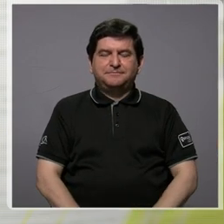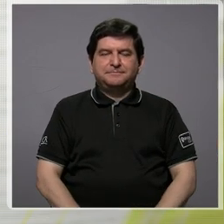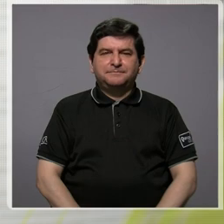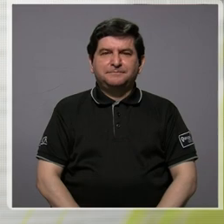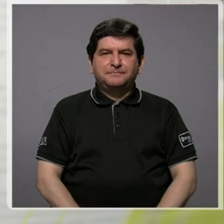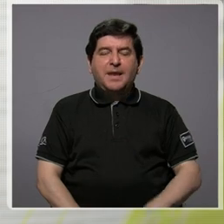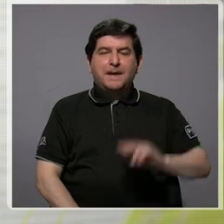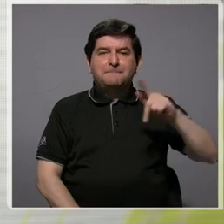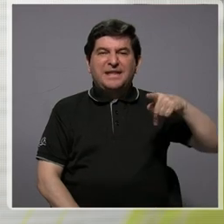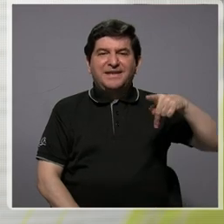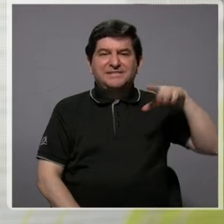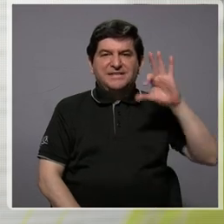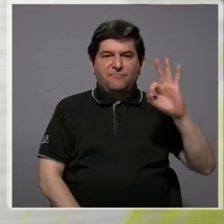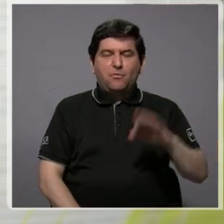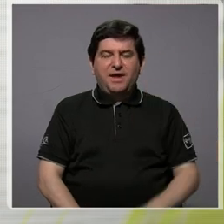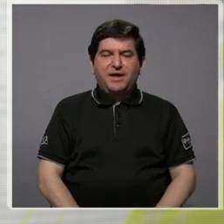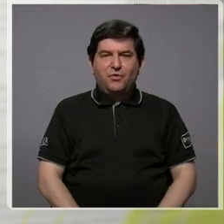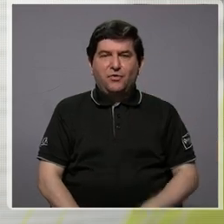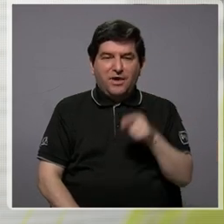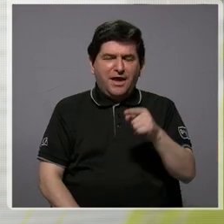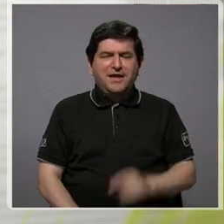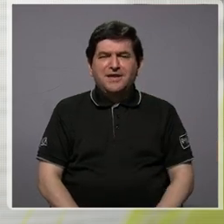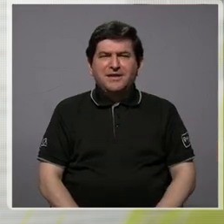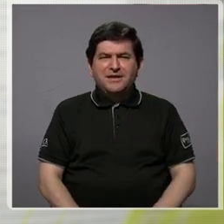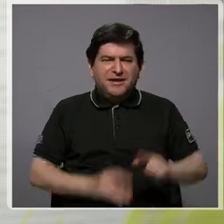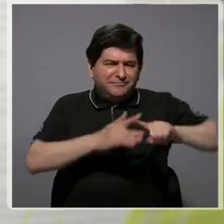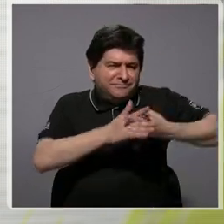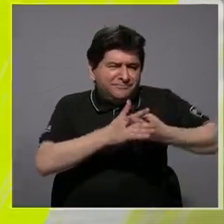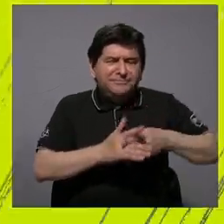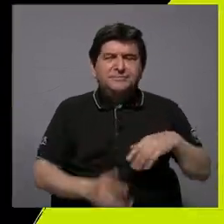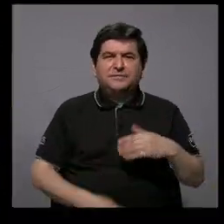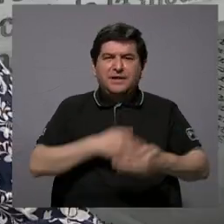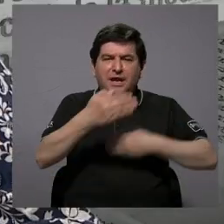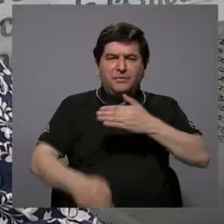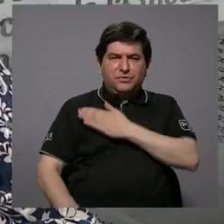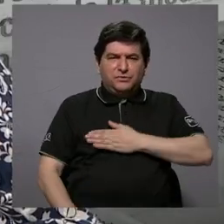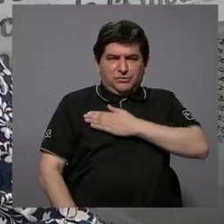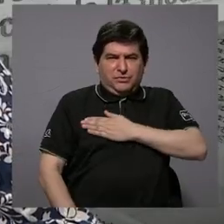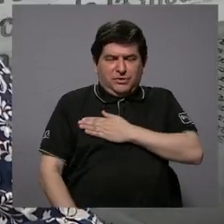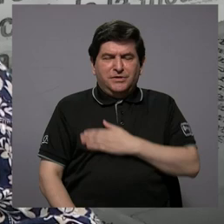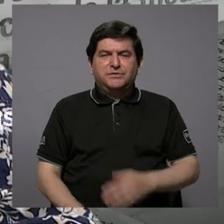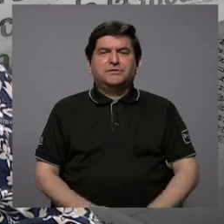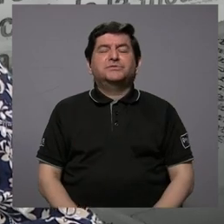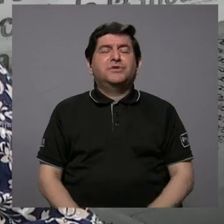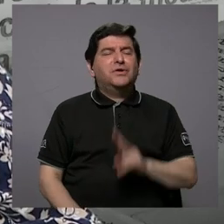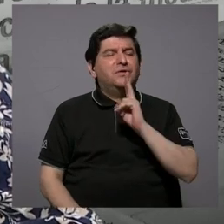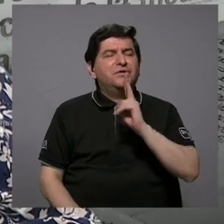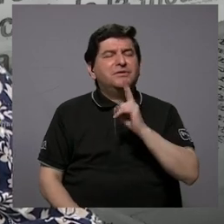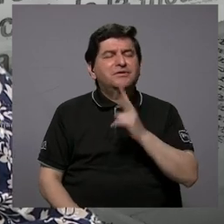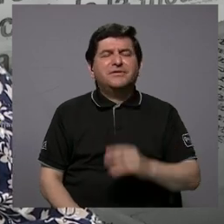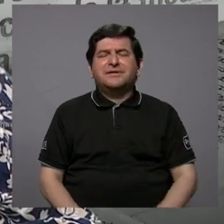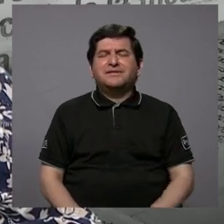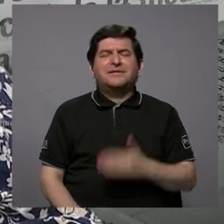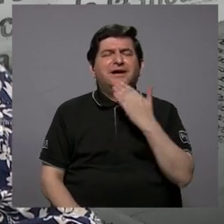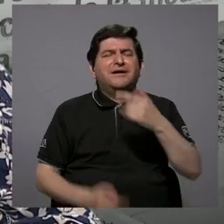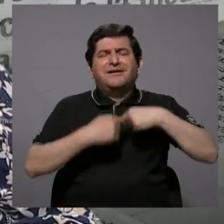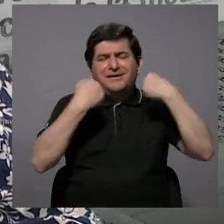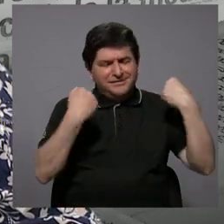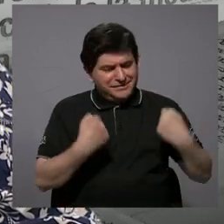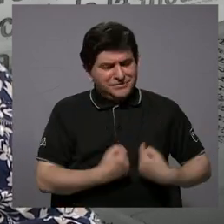a Patricia Fumero, que fue gestora de esta disculpa, porque de verdad que lo agradecemos de corazón,